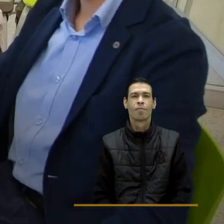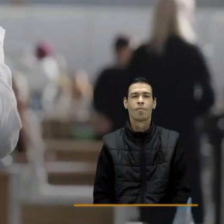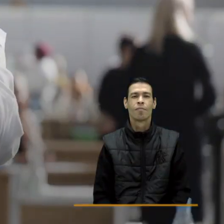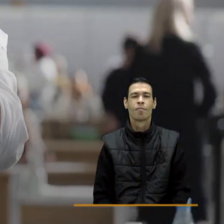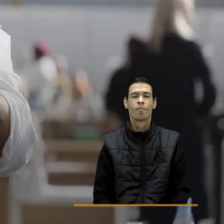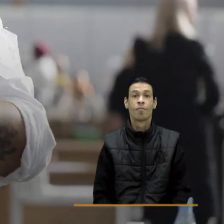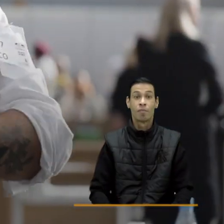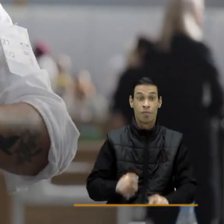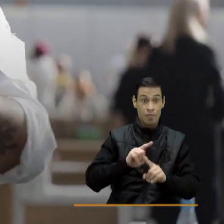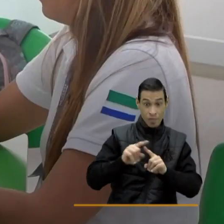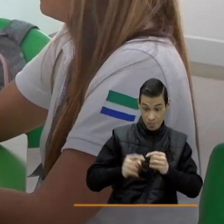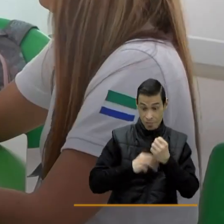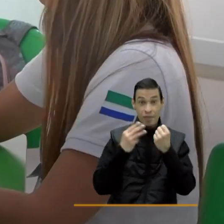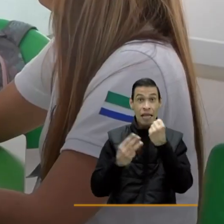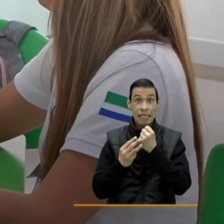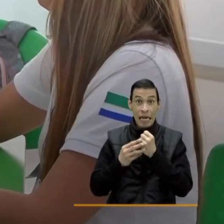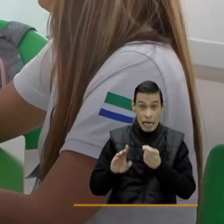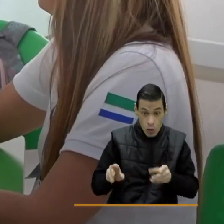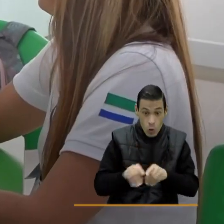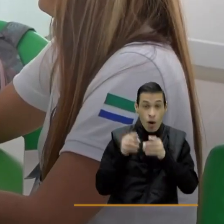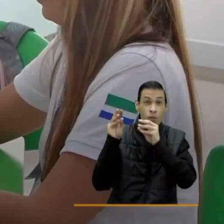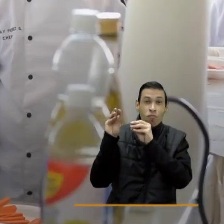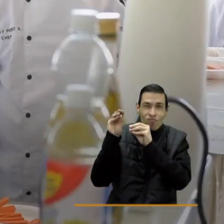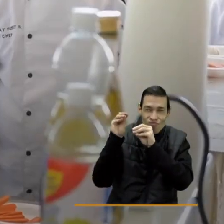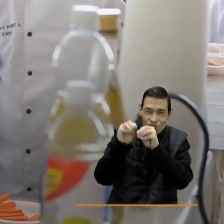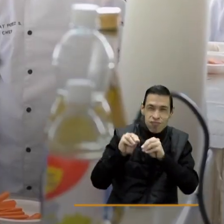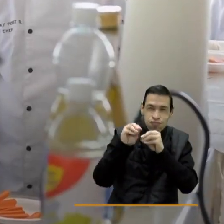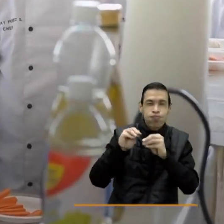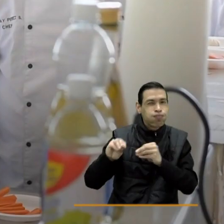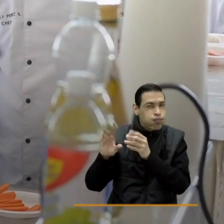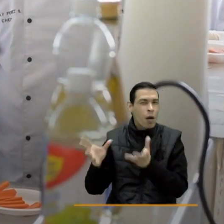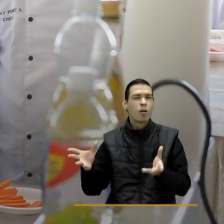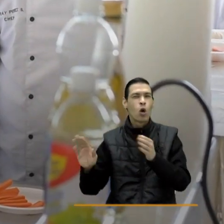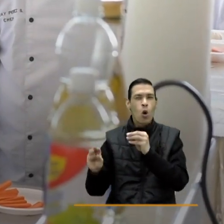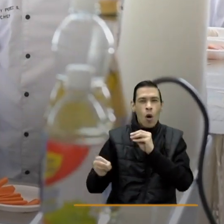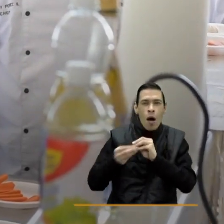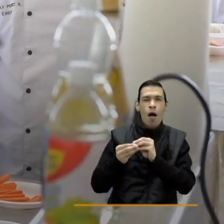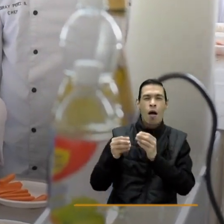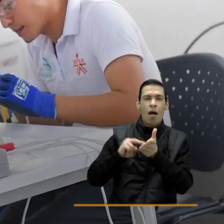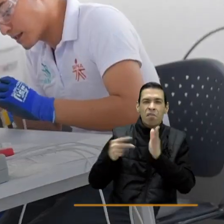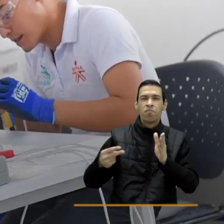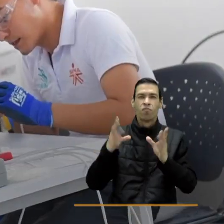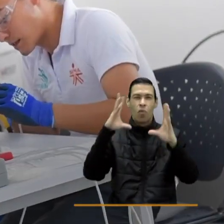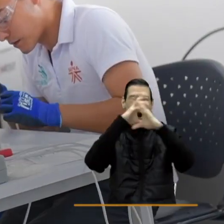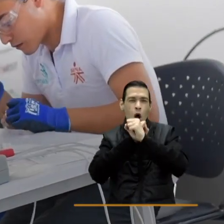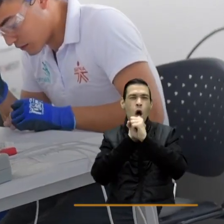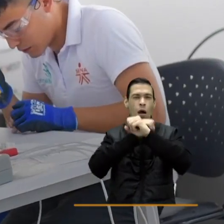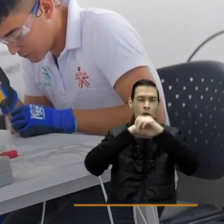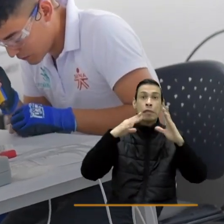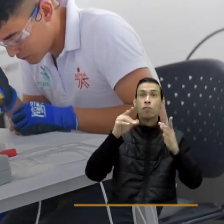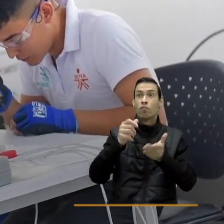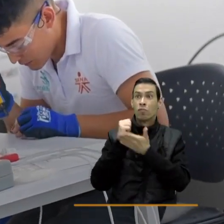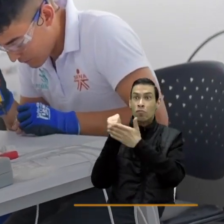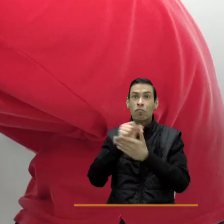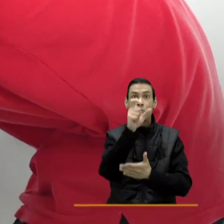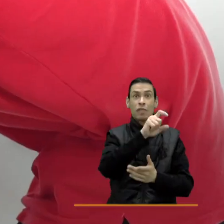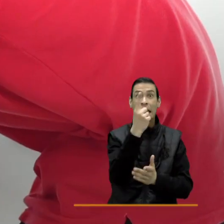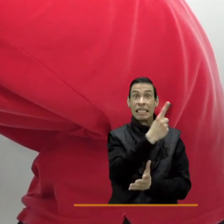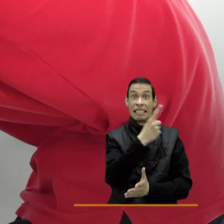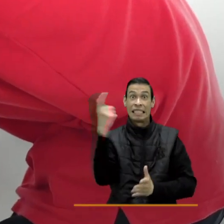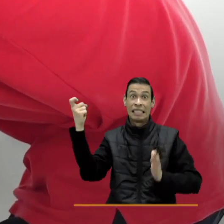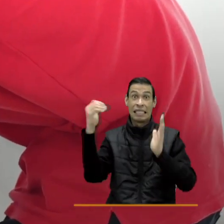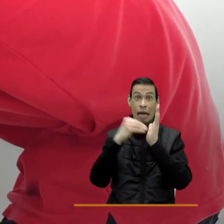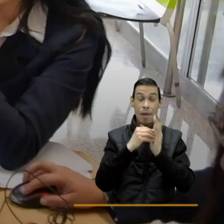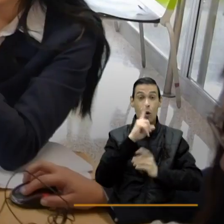las formaciones complementarias y tituladas en jornadas nocturna y madrugada han beneficiado a más de 100 mil personas